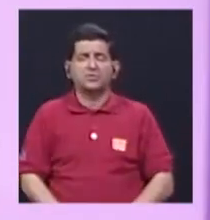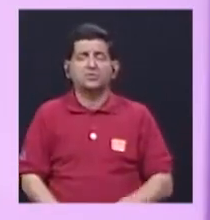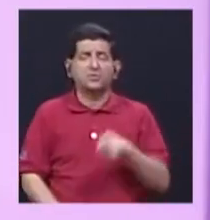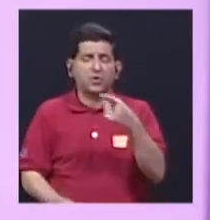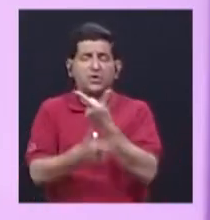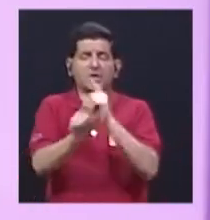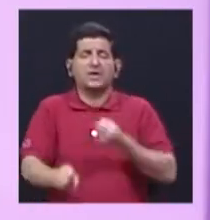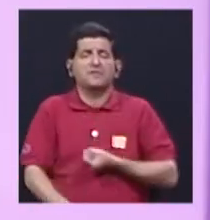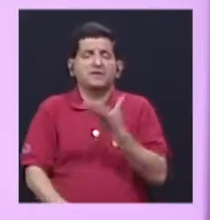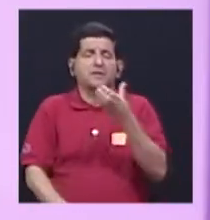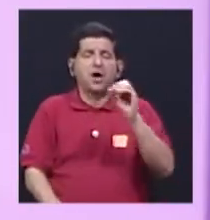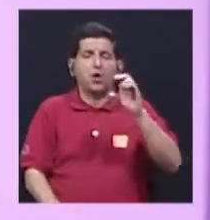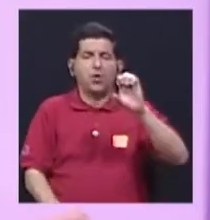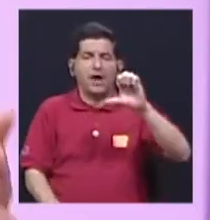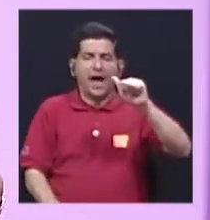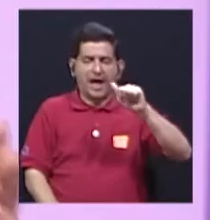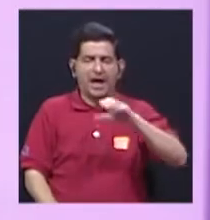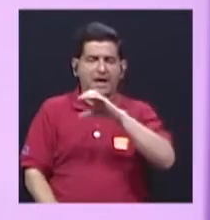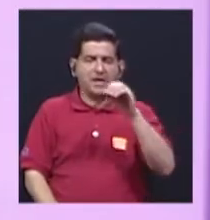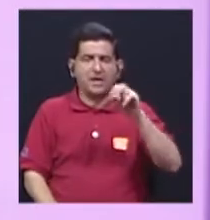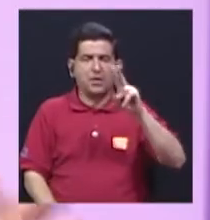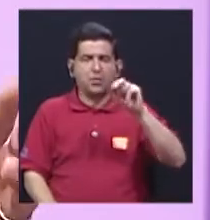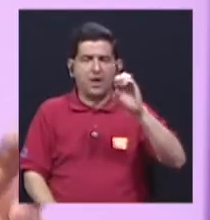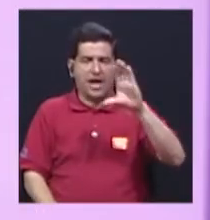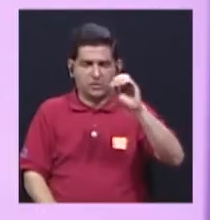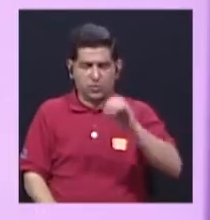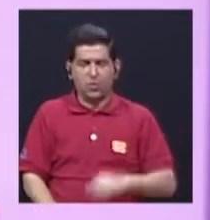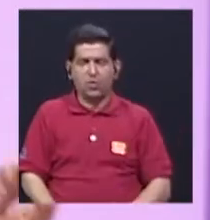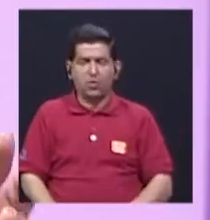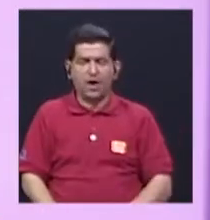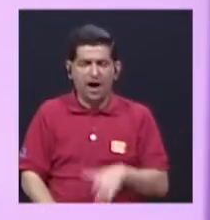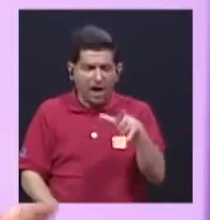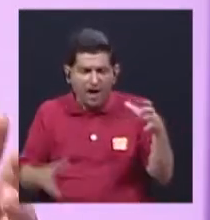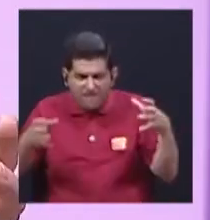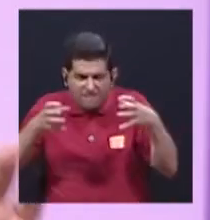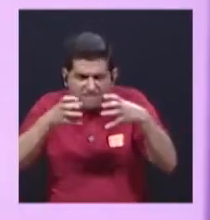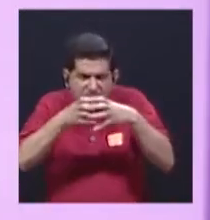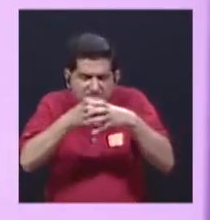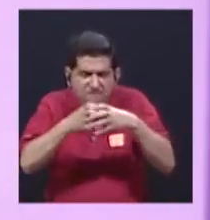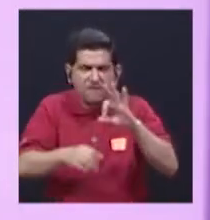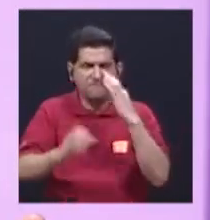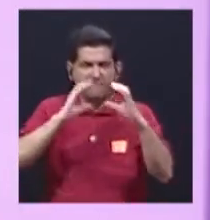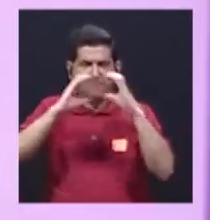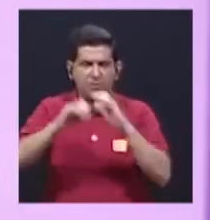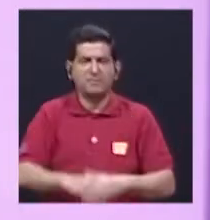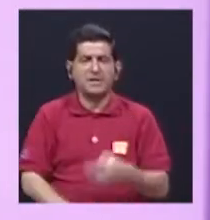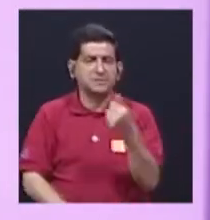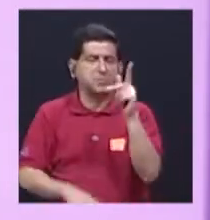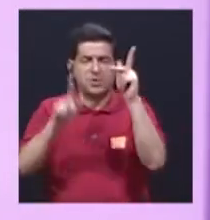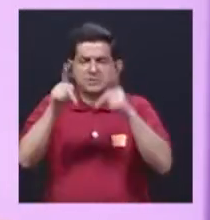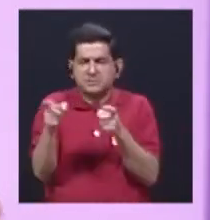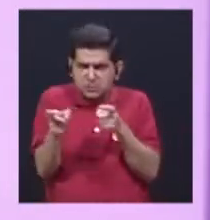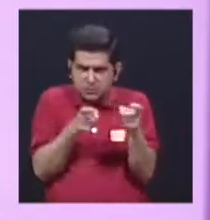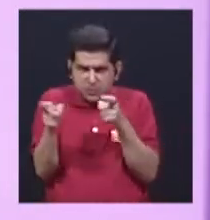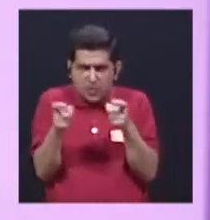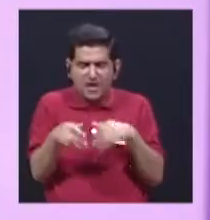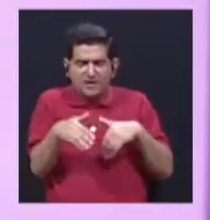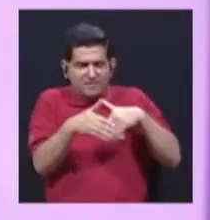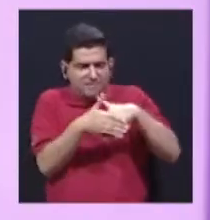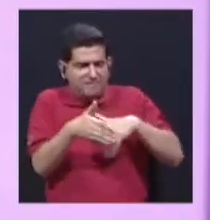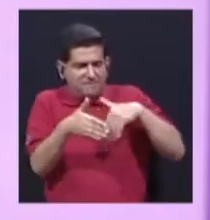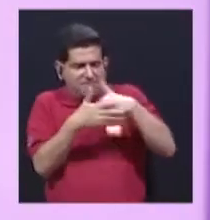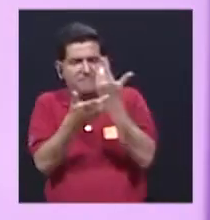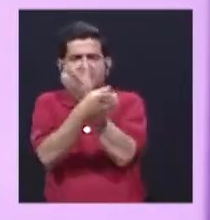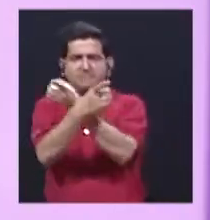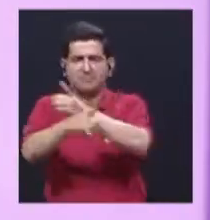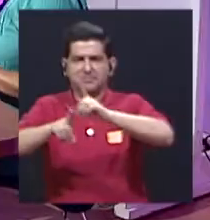UNESCO, lo dice mucha gente. O sea, acaparar, concentrar frecuencias y medios de comunicación en pocas manos obstaculiza la